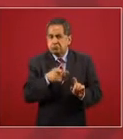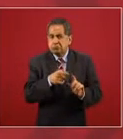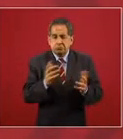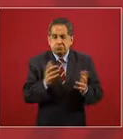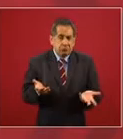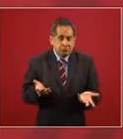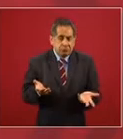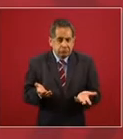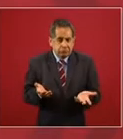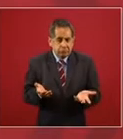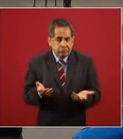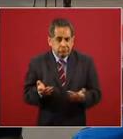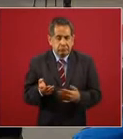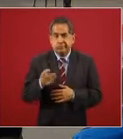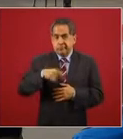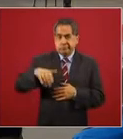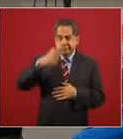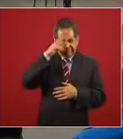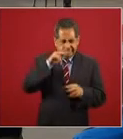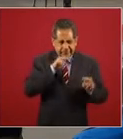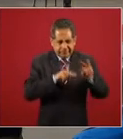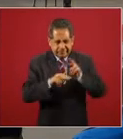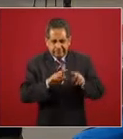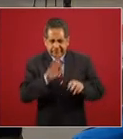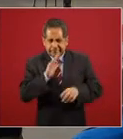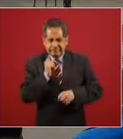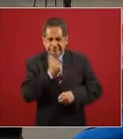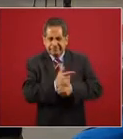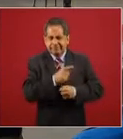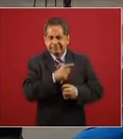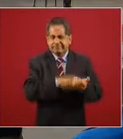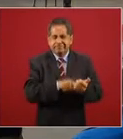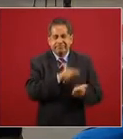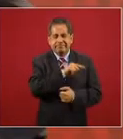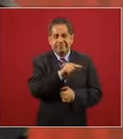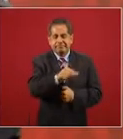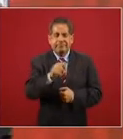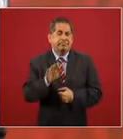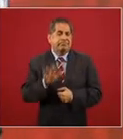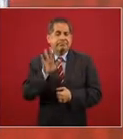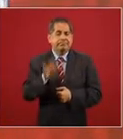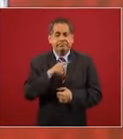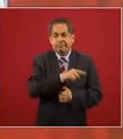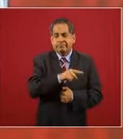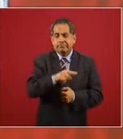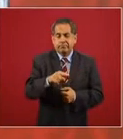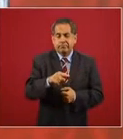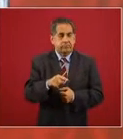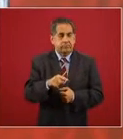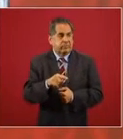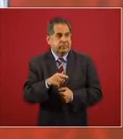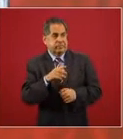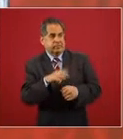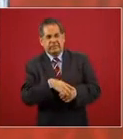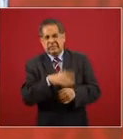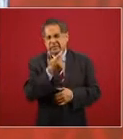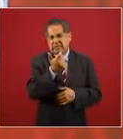todo indica que hubo un sobreprecio